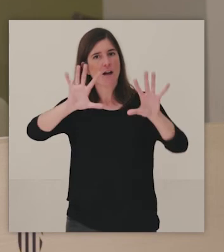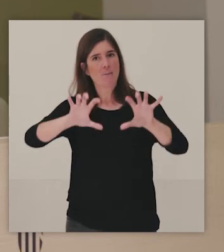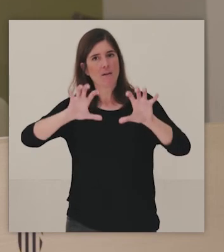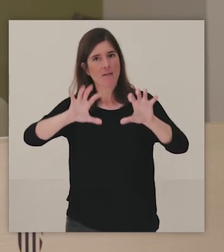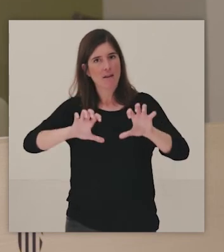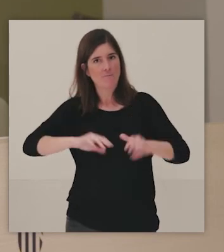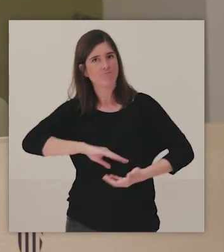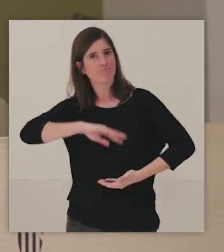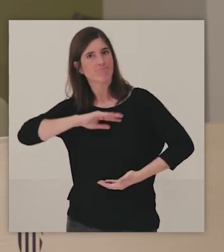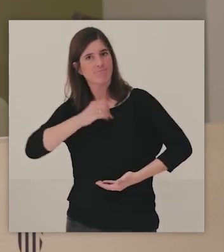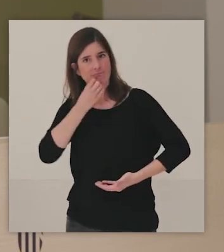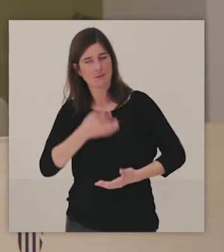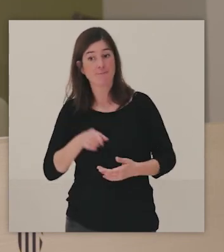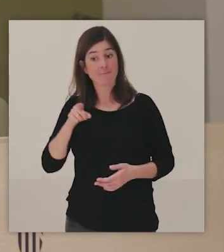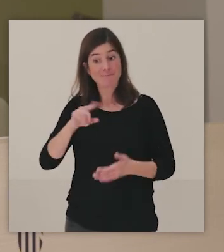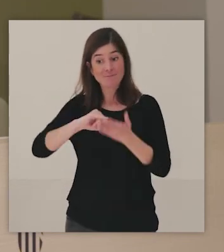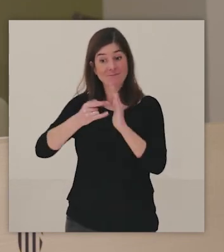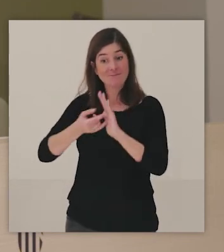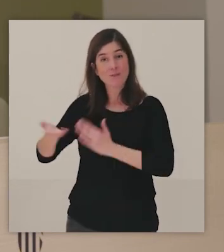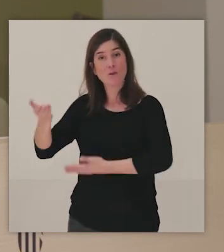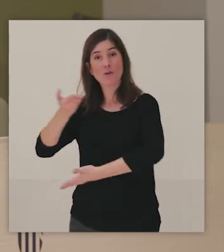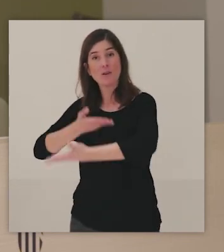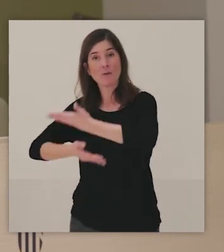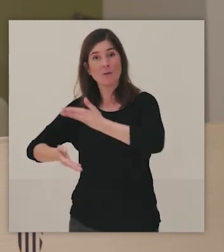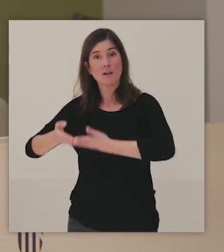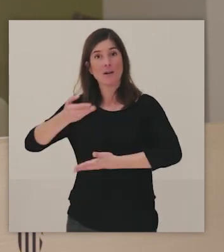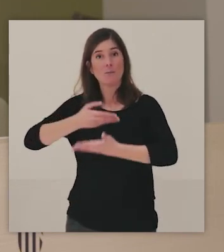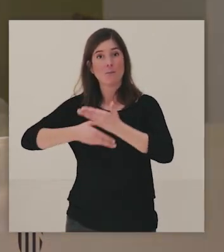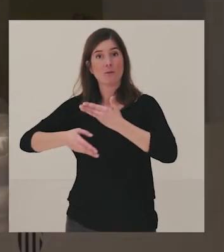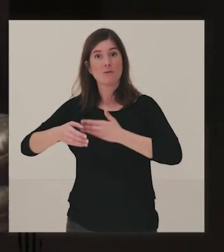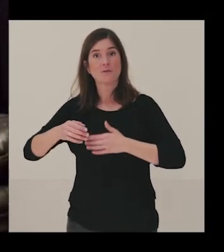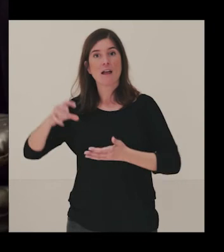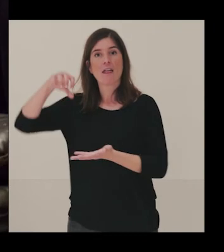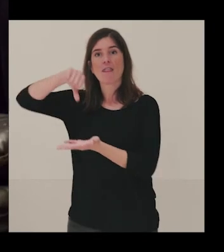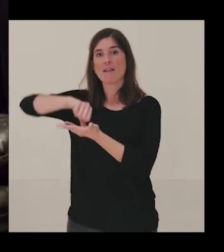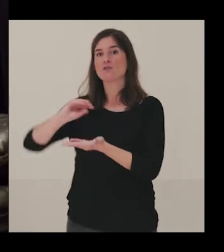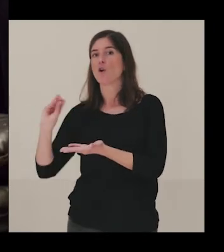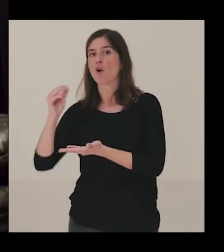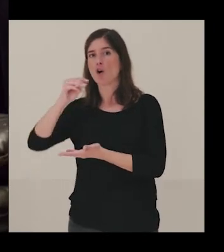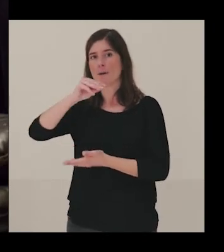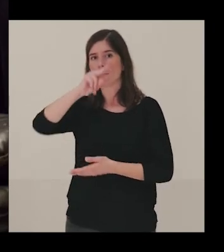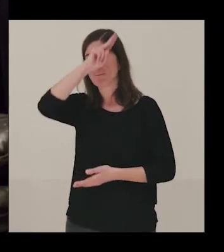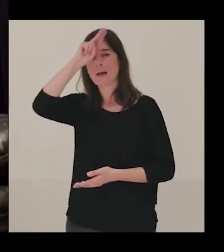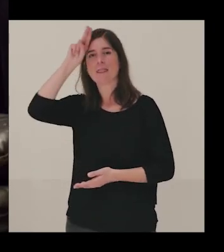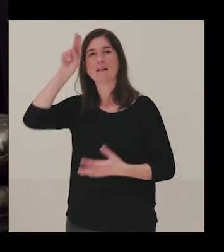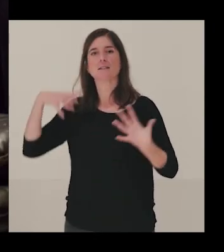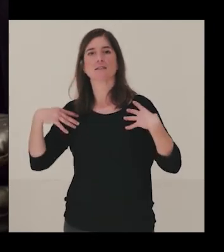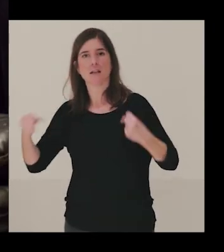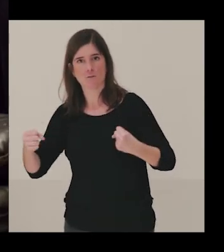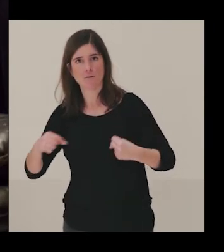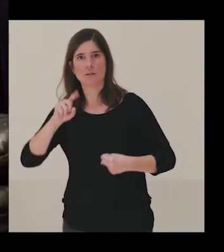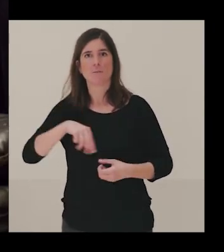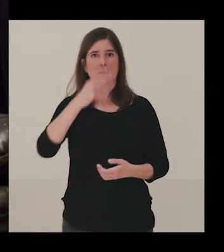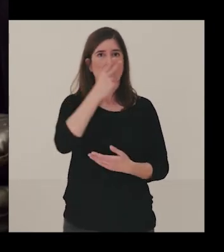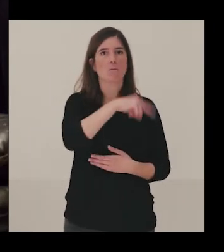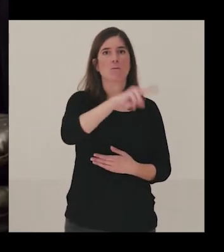o en estos aprendizajes. Es un proyecto en colaboración, como veis, con Madrid Salud, con el Centro Joven, con el